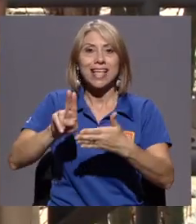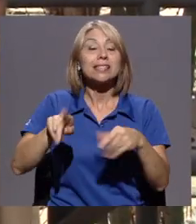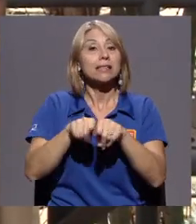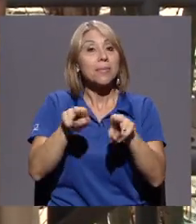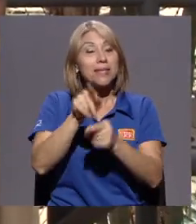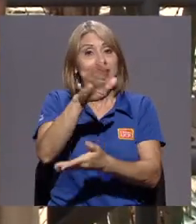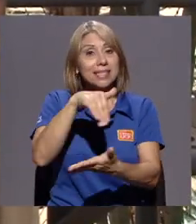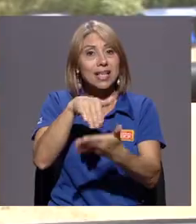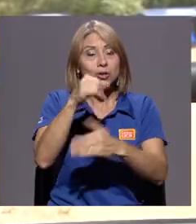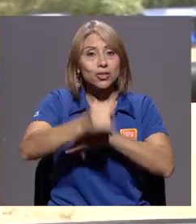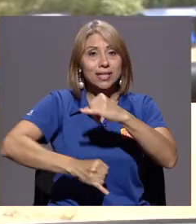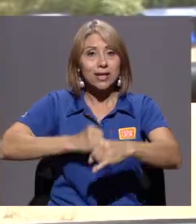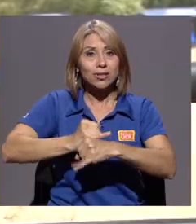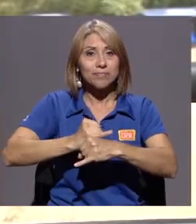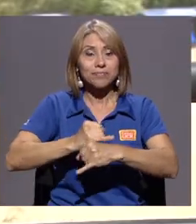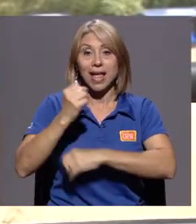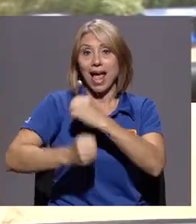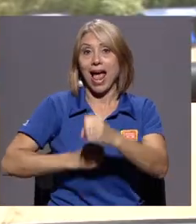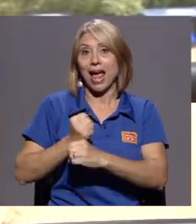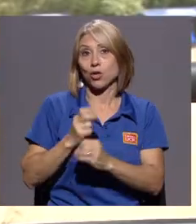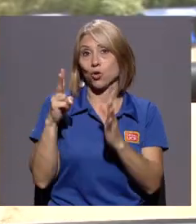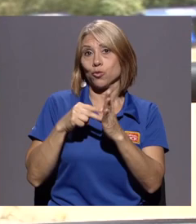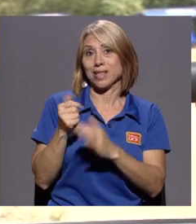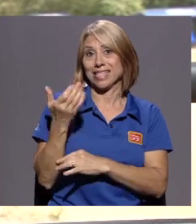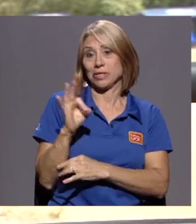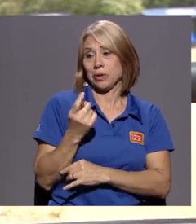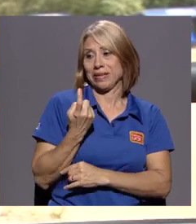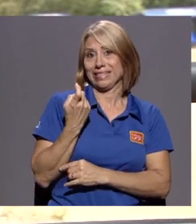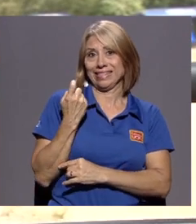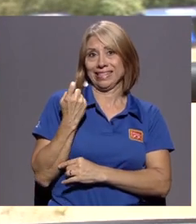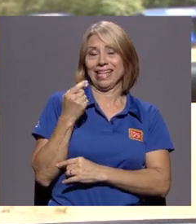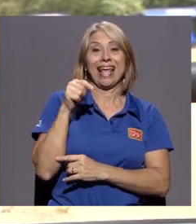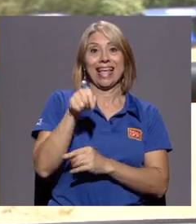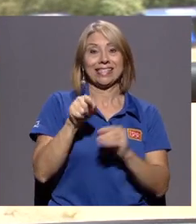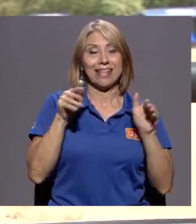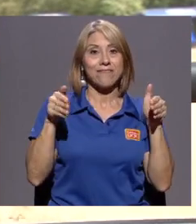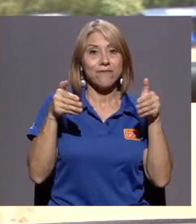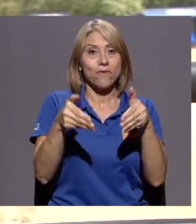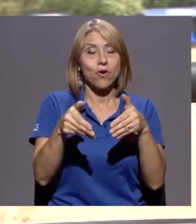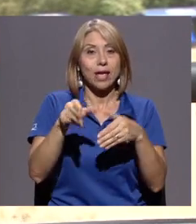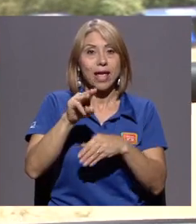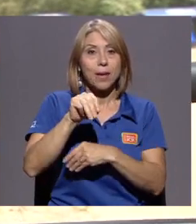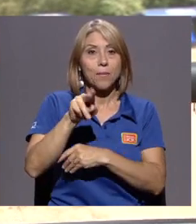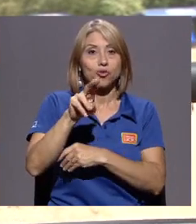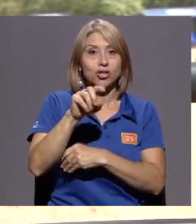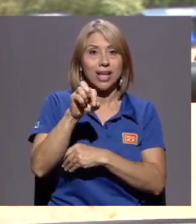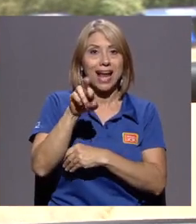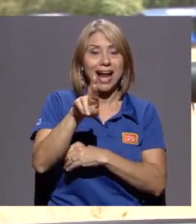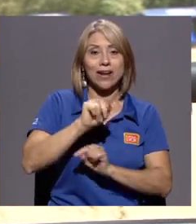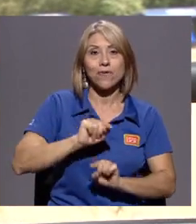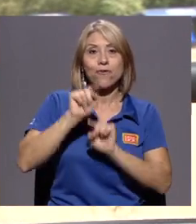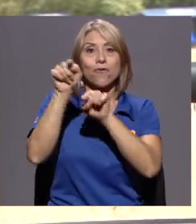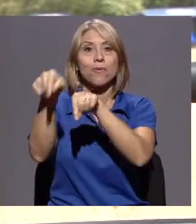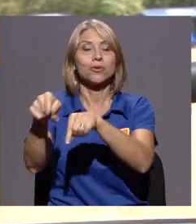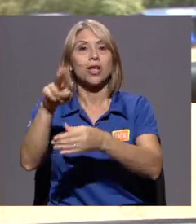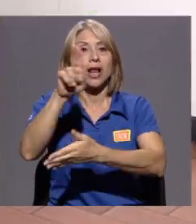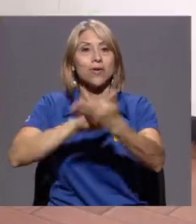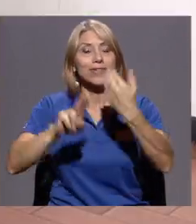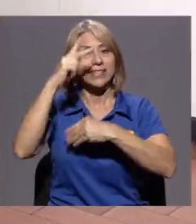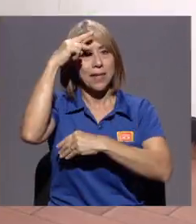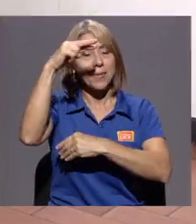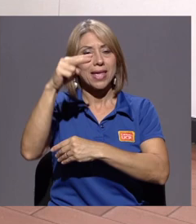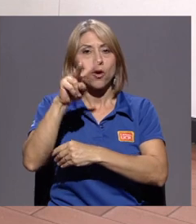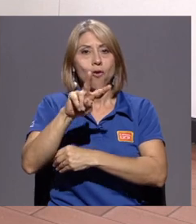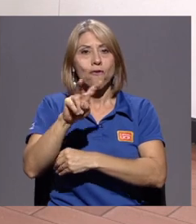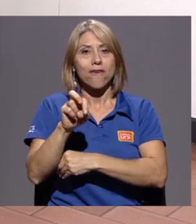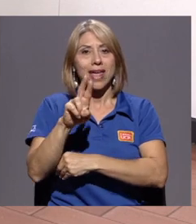Y en 2019, muy recientemente, llevamos el enfoque del Musicar a la Universidad Veracruzana, en México.